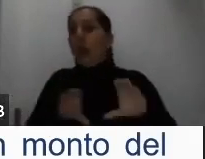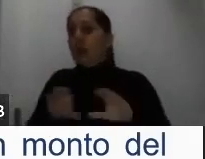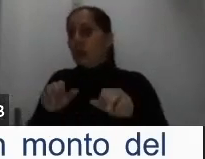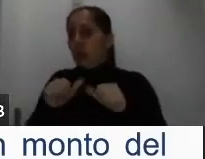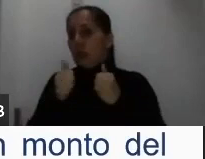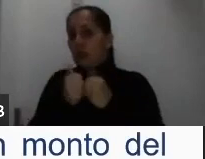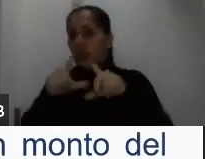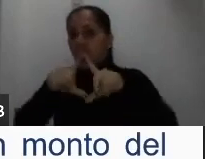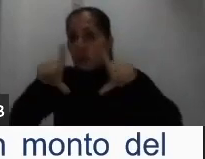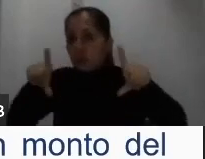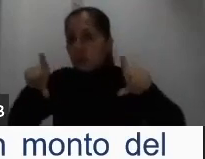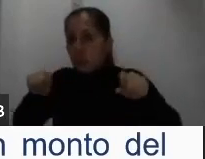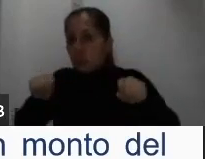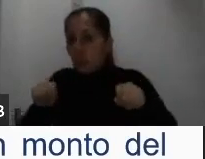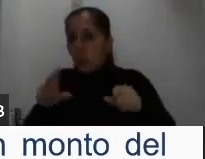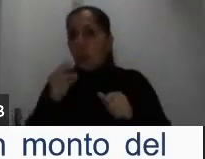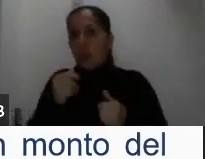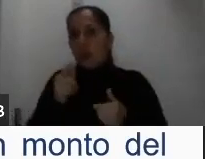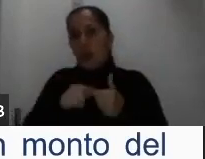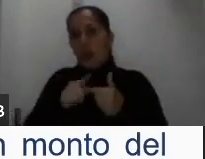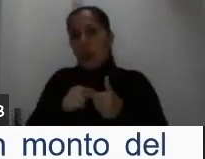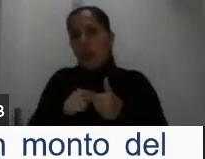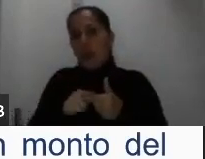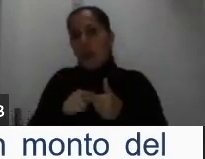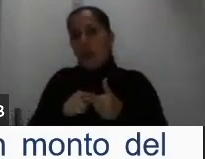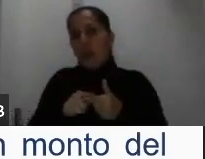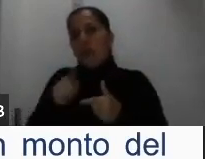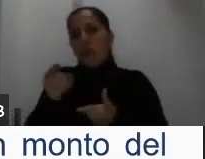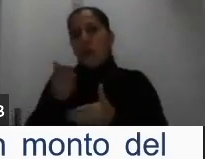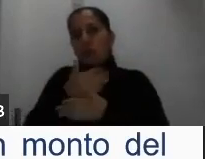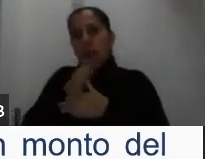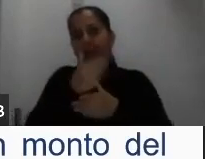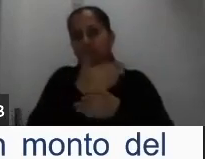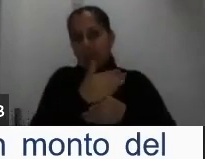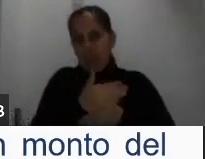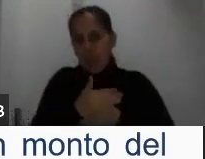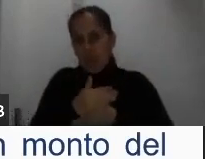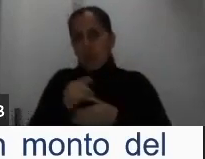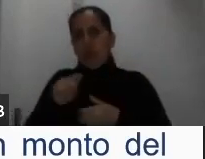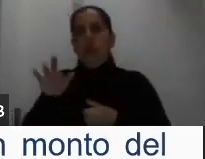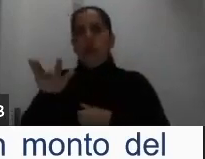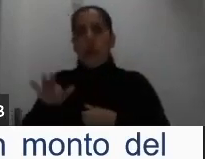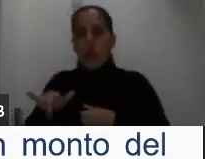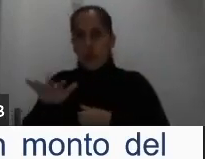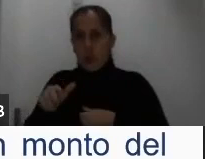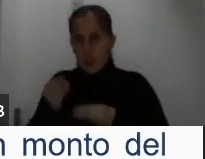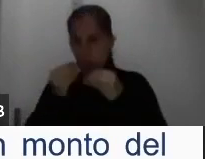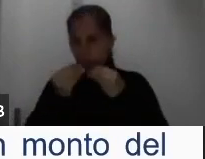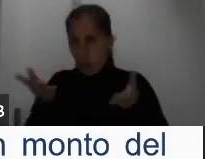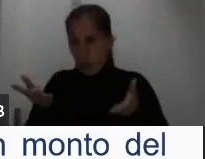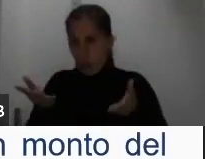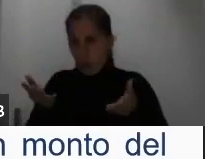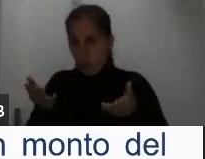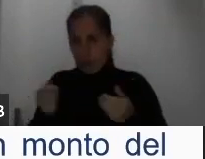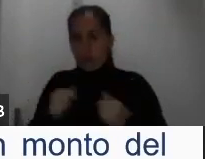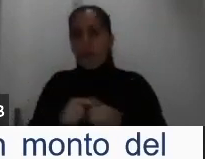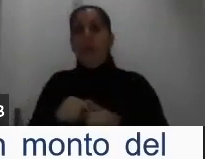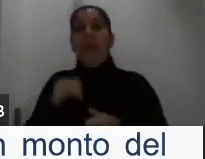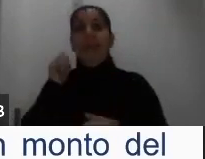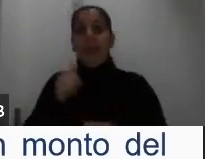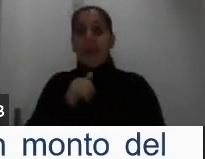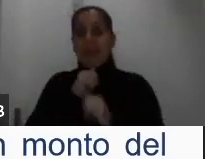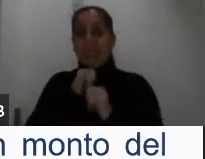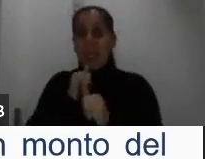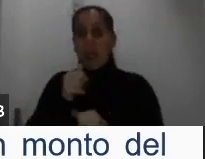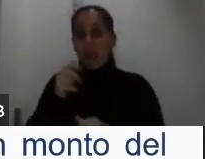por las dietas, los dividendos elaborados por un contador público, y las últimas tres declaraciones